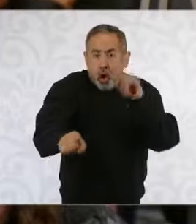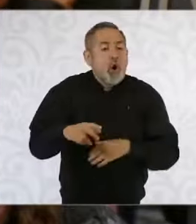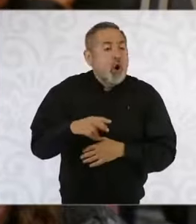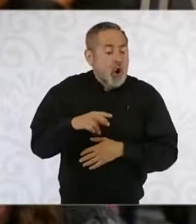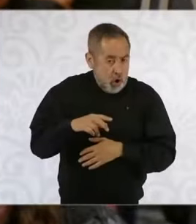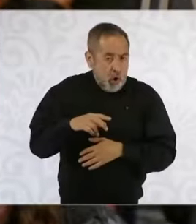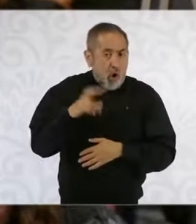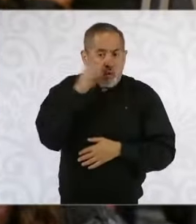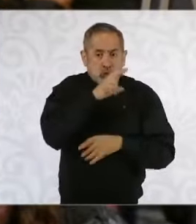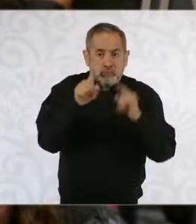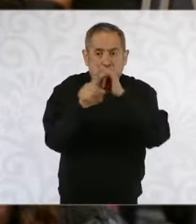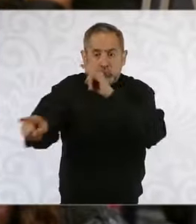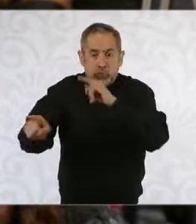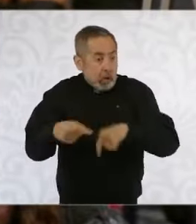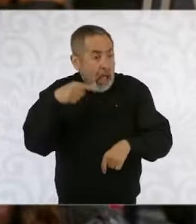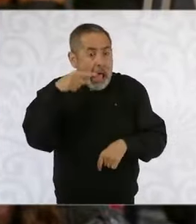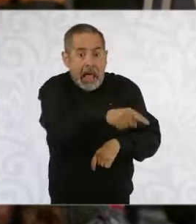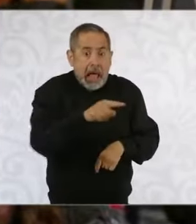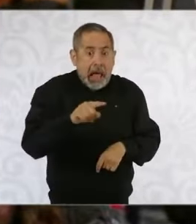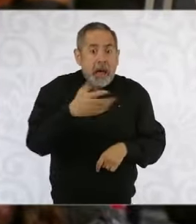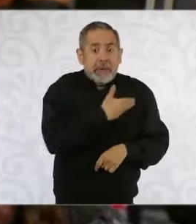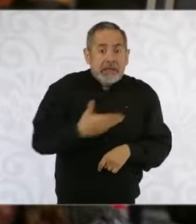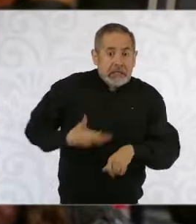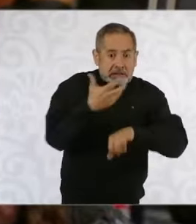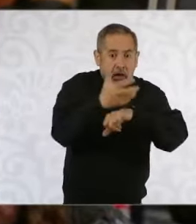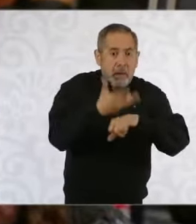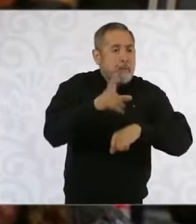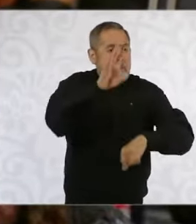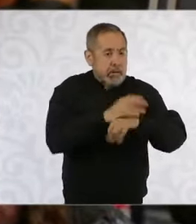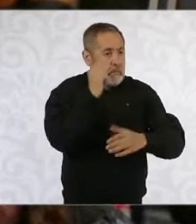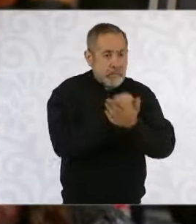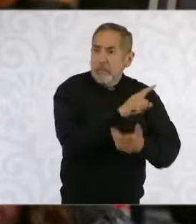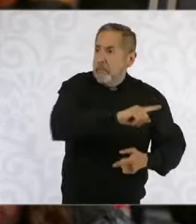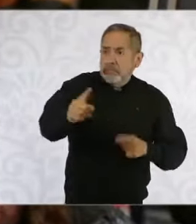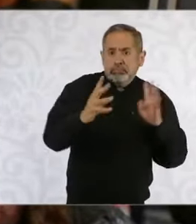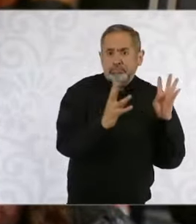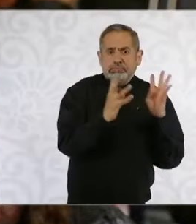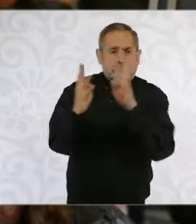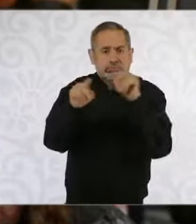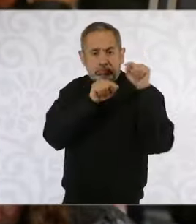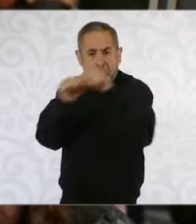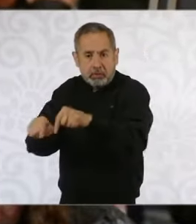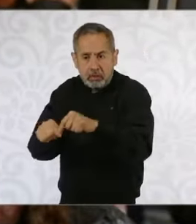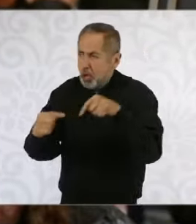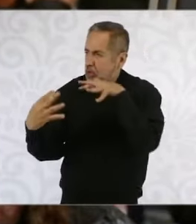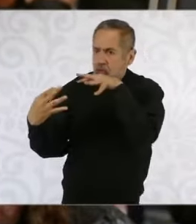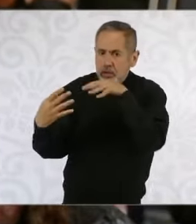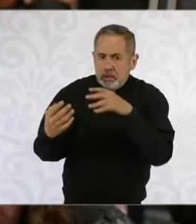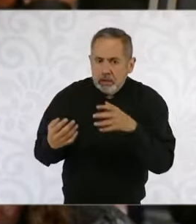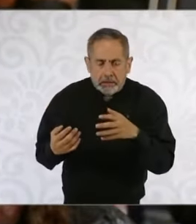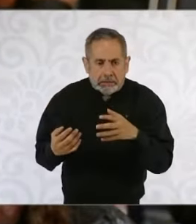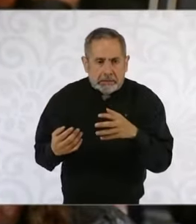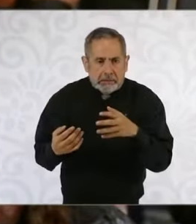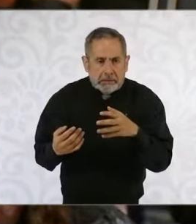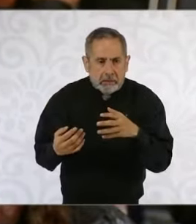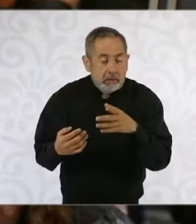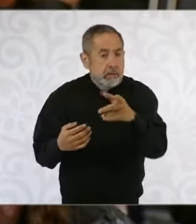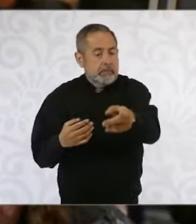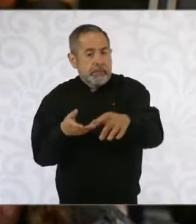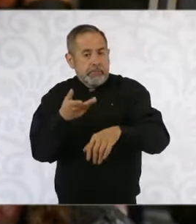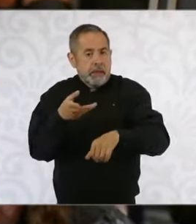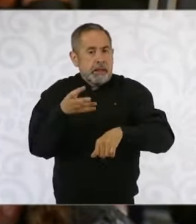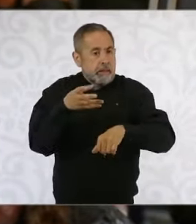Biden está autorizando las minas antipersonas y también conocer un mensaje suyo sobre esta autorización para colocar minas